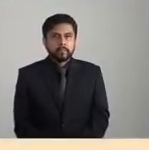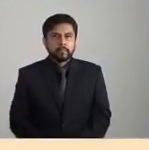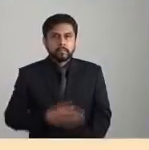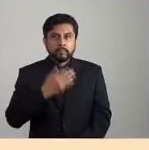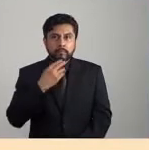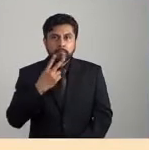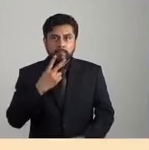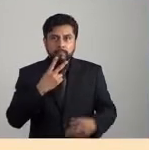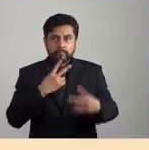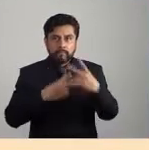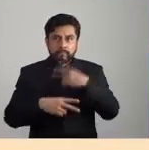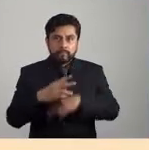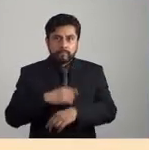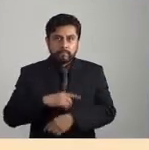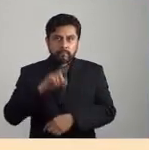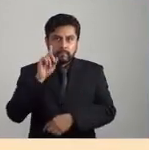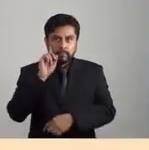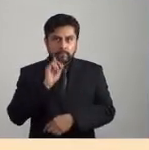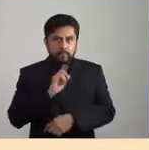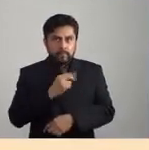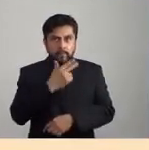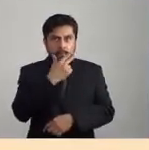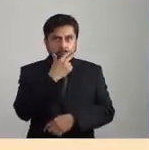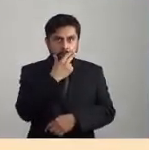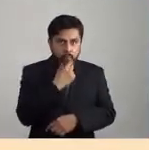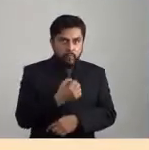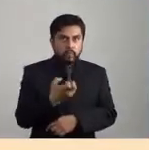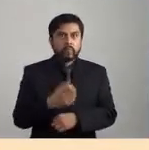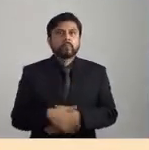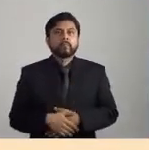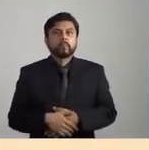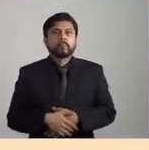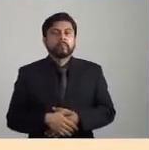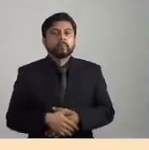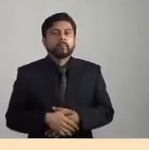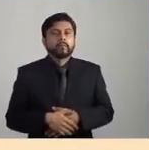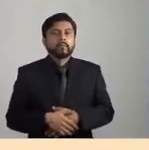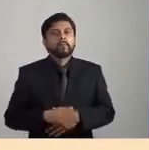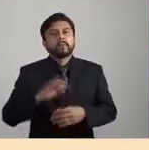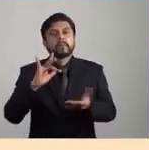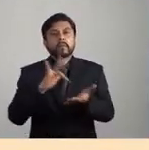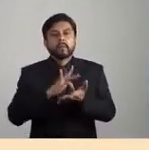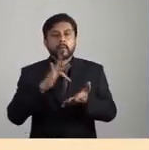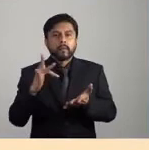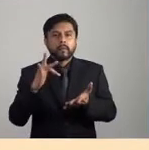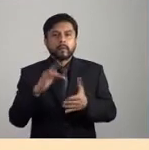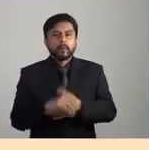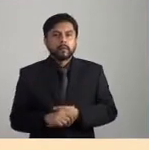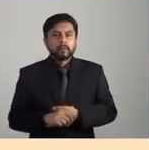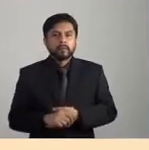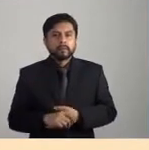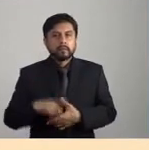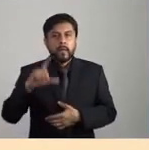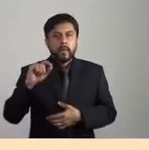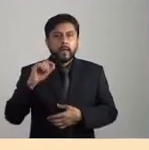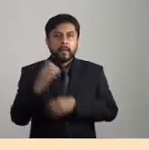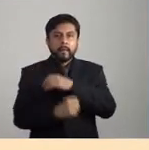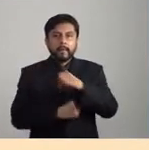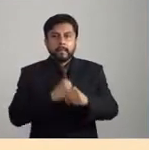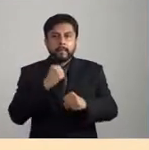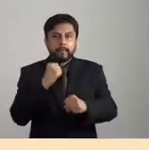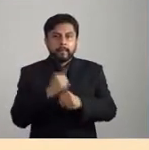Bienvenidas, bienvenidos todos, todas. Antes que nada queremos agradecer a esta vigésima edición de la Feria